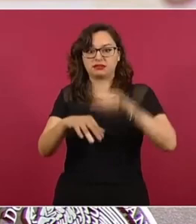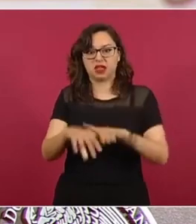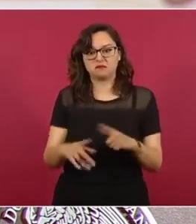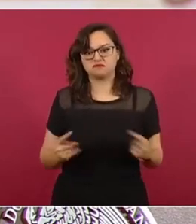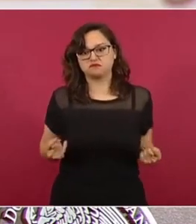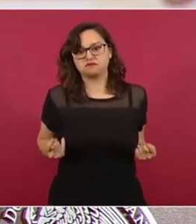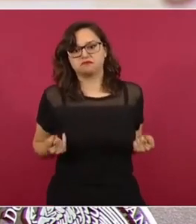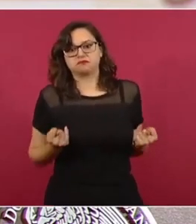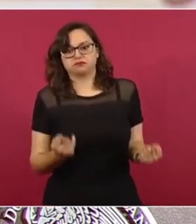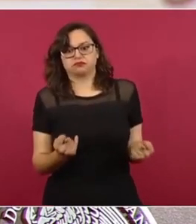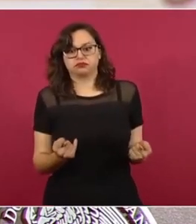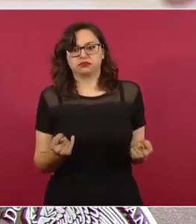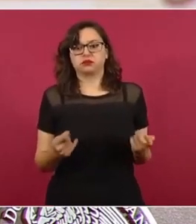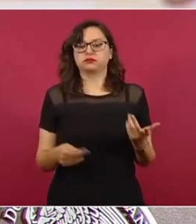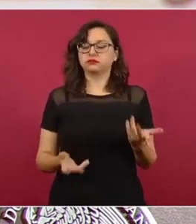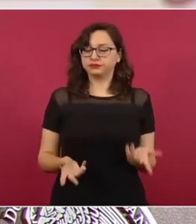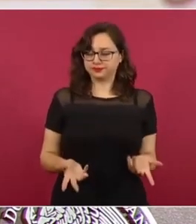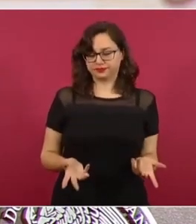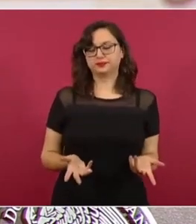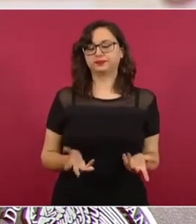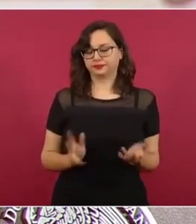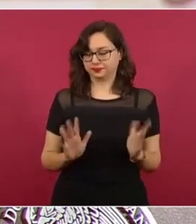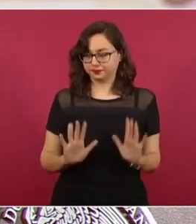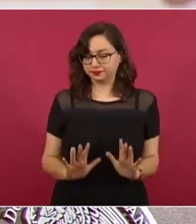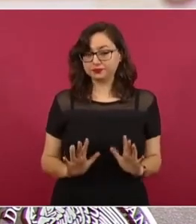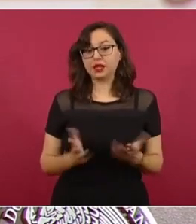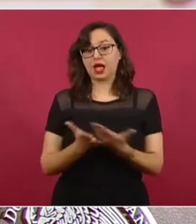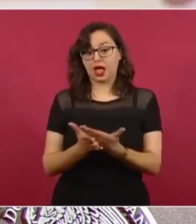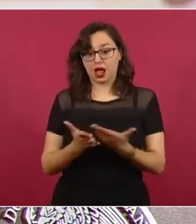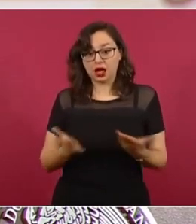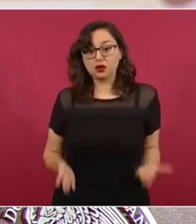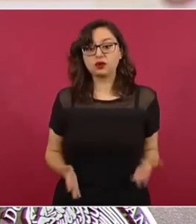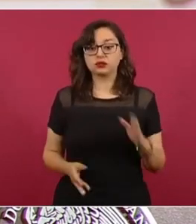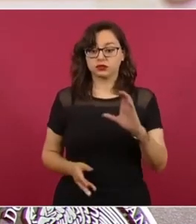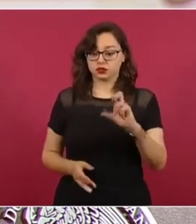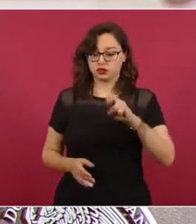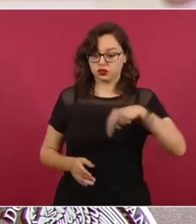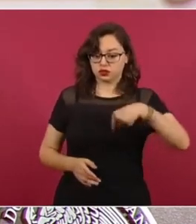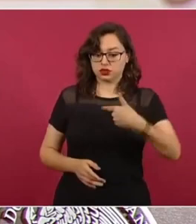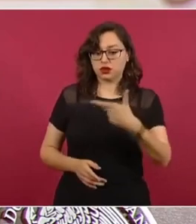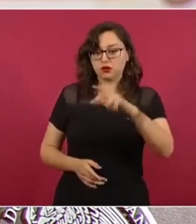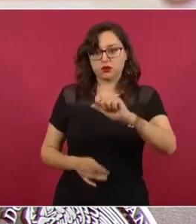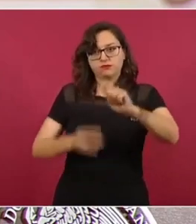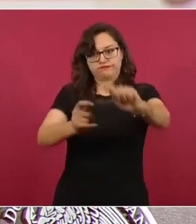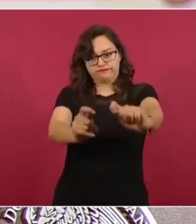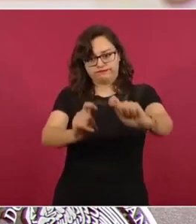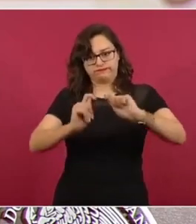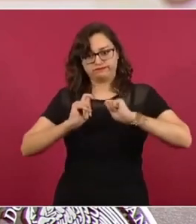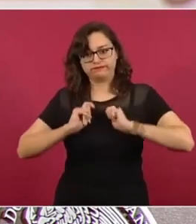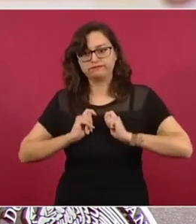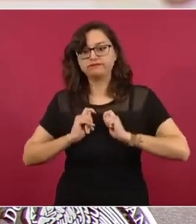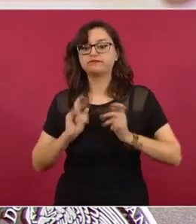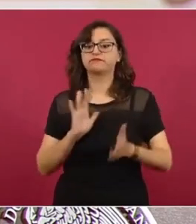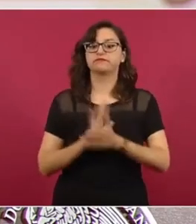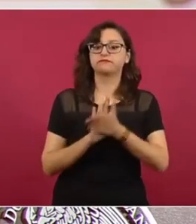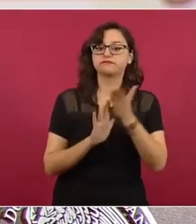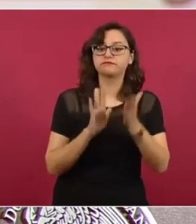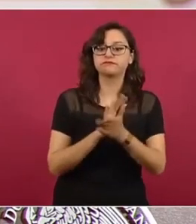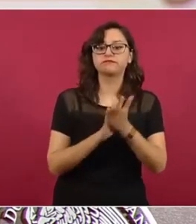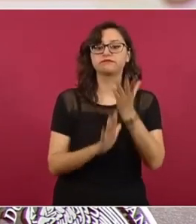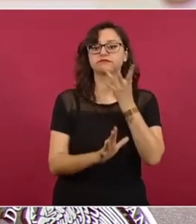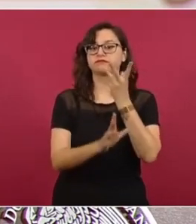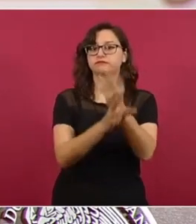se están reiterando realizar por parte de la Comisión Nacional del Agua tienen el único propósito de